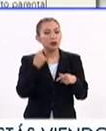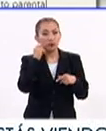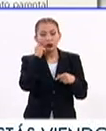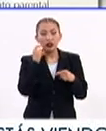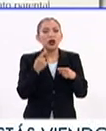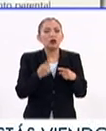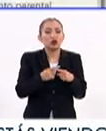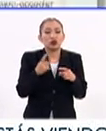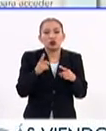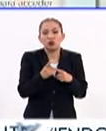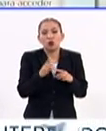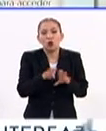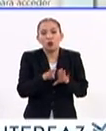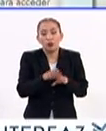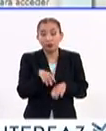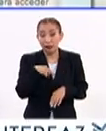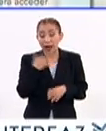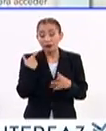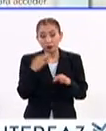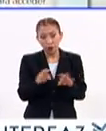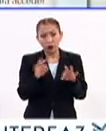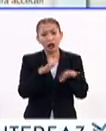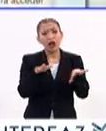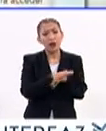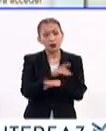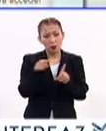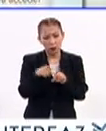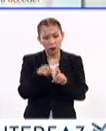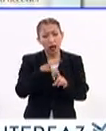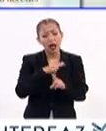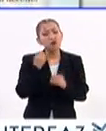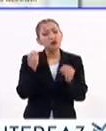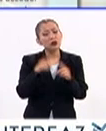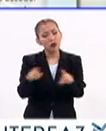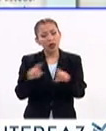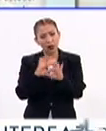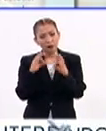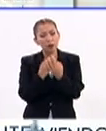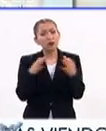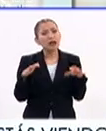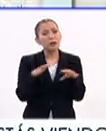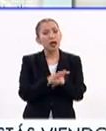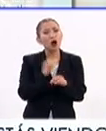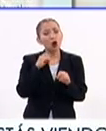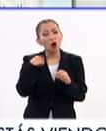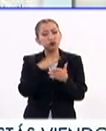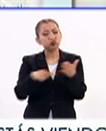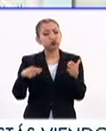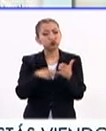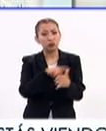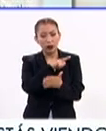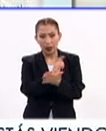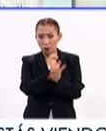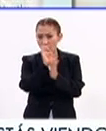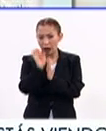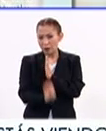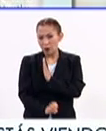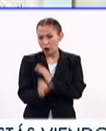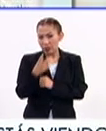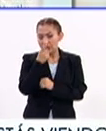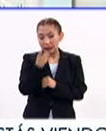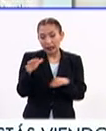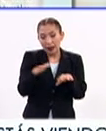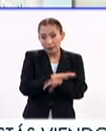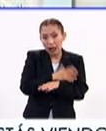excepción. Es posible, dice, lograr cambios positivos y existen muchas formas de modificar o abolir una ley. Por ejemplo, dice,